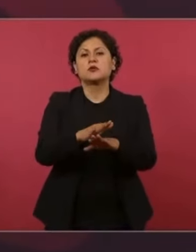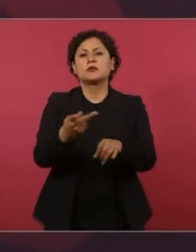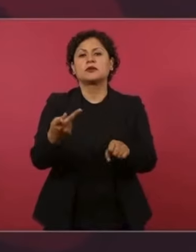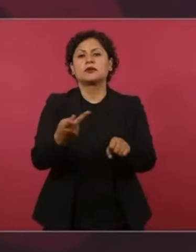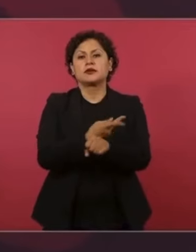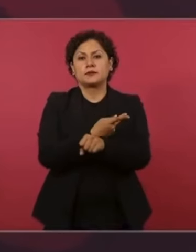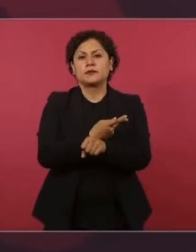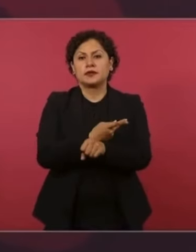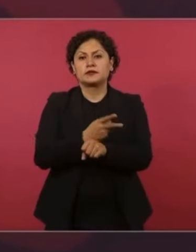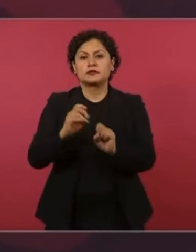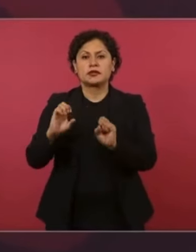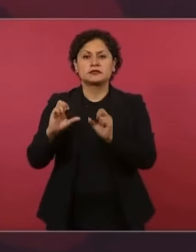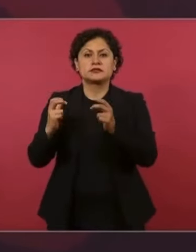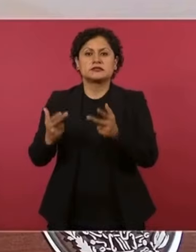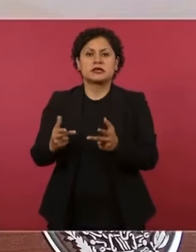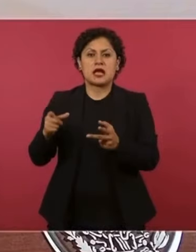vuelos rasantes en Chiapas?